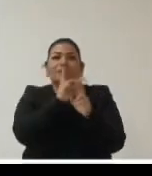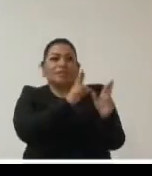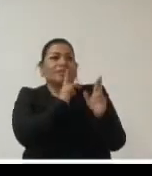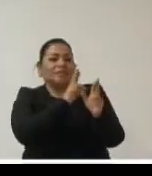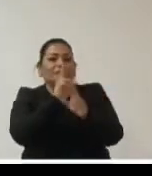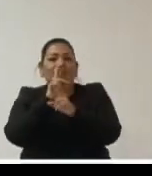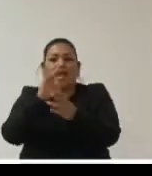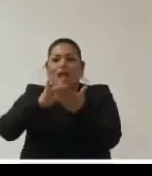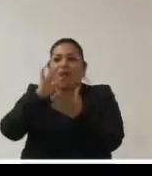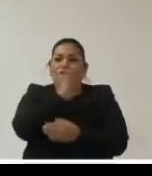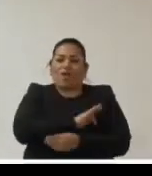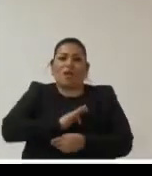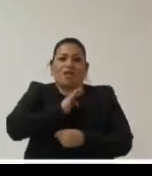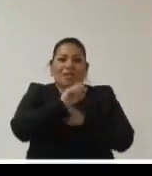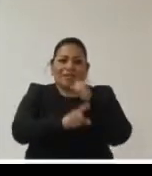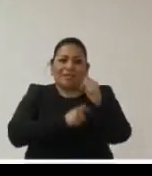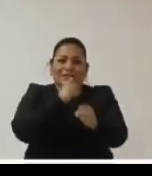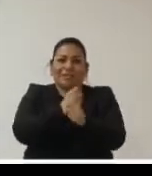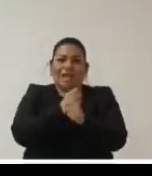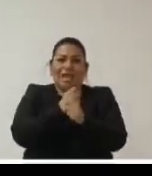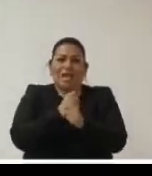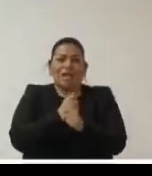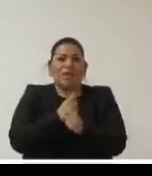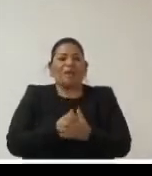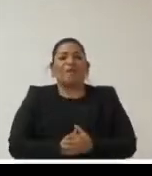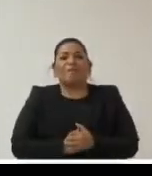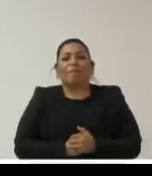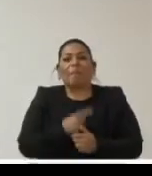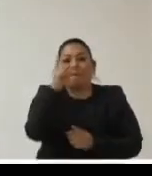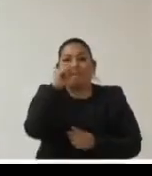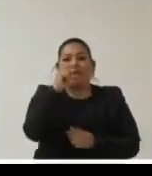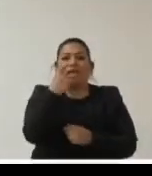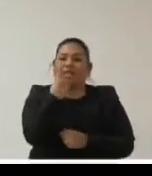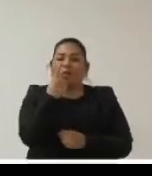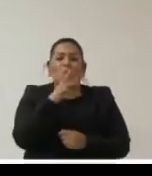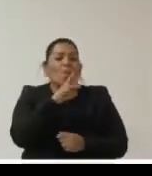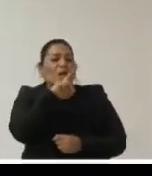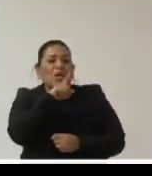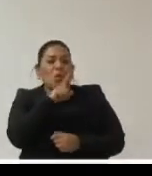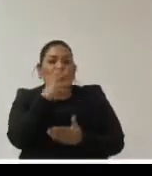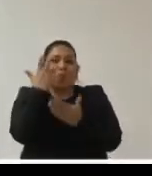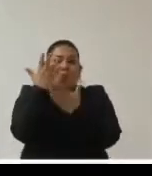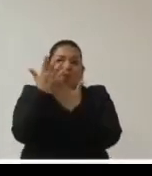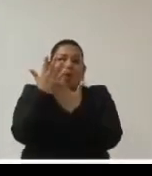vemos feliz año que todo que el 21 sea mejor muchas gracias